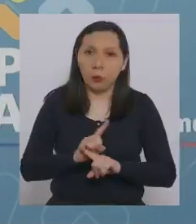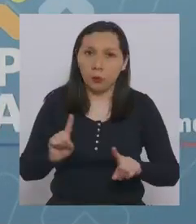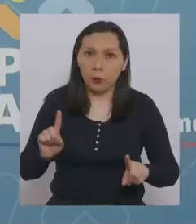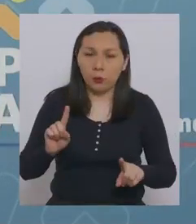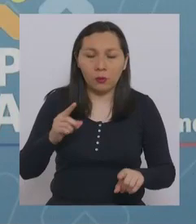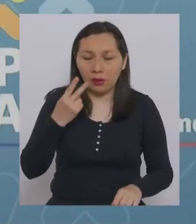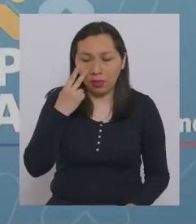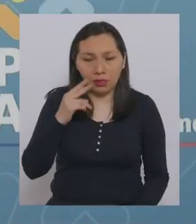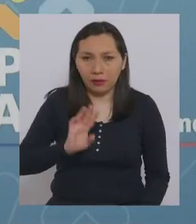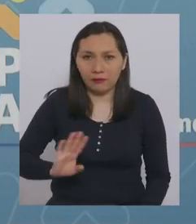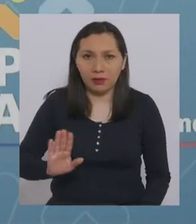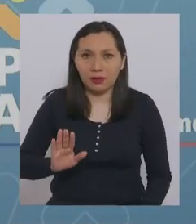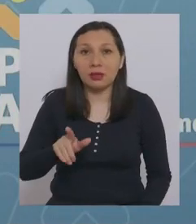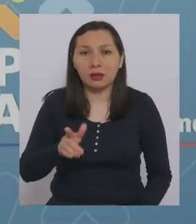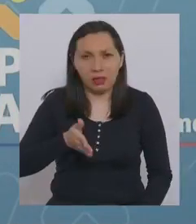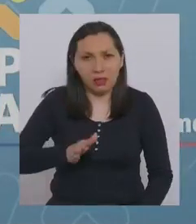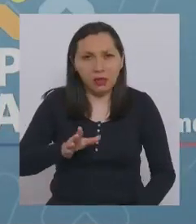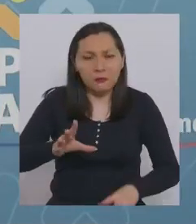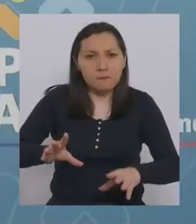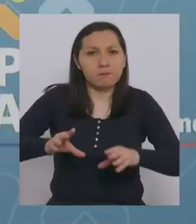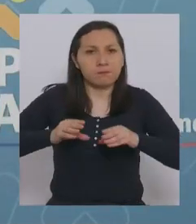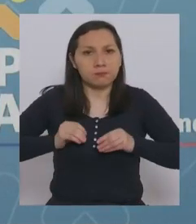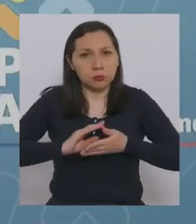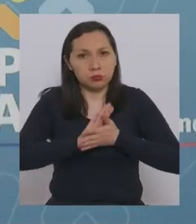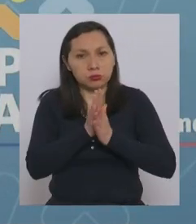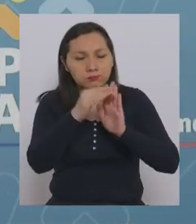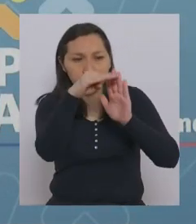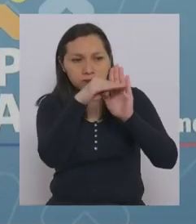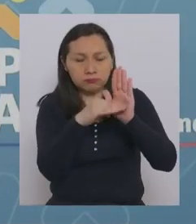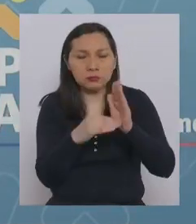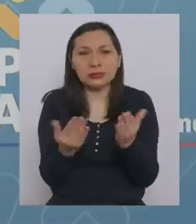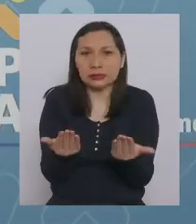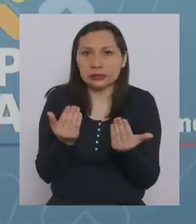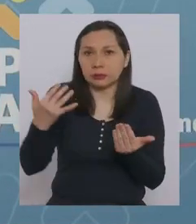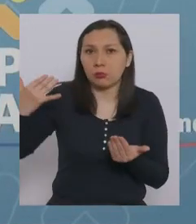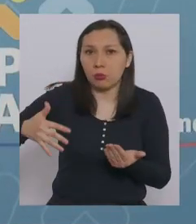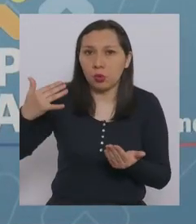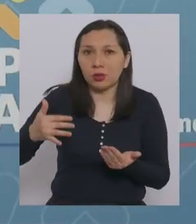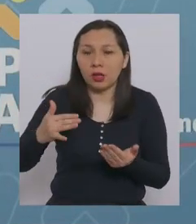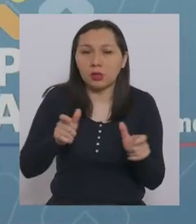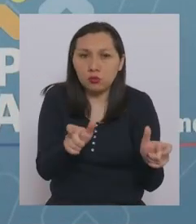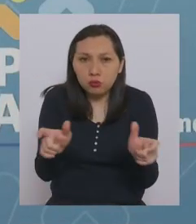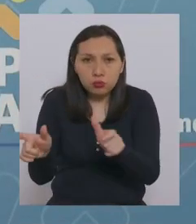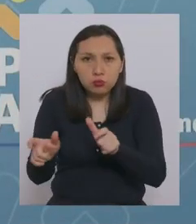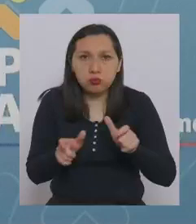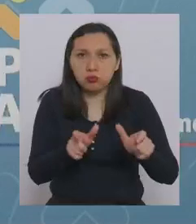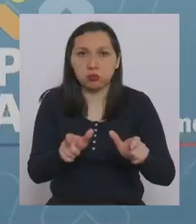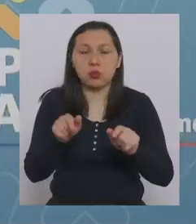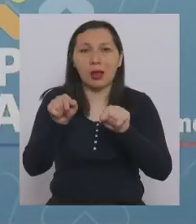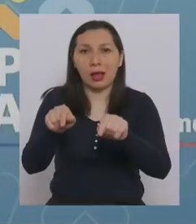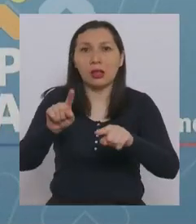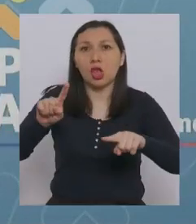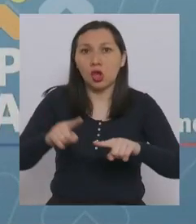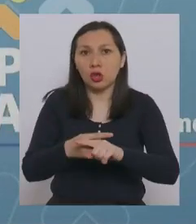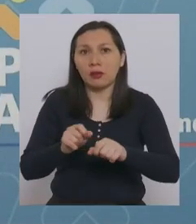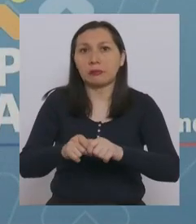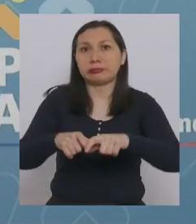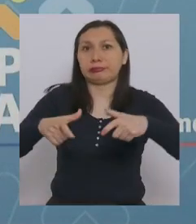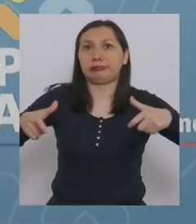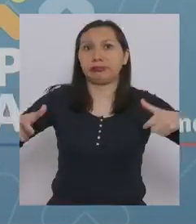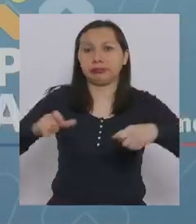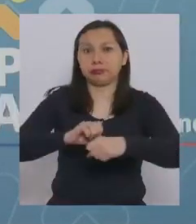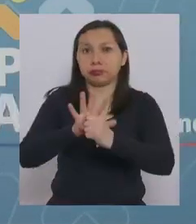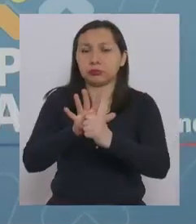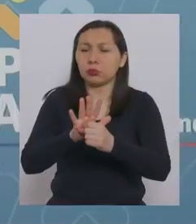contrario, seguiremos adoptando todas las medidas necesarias para controlar este rebrote. Y haremos